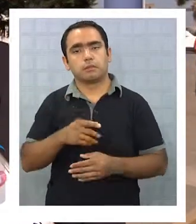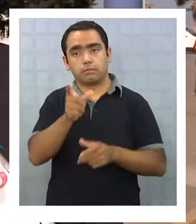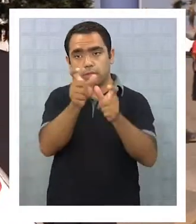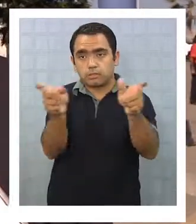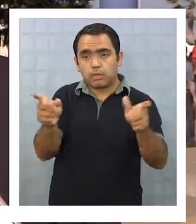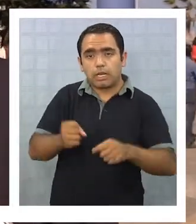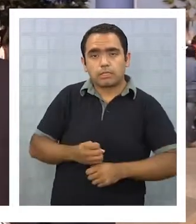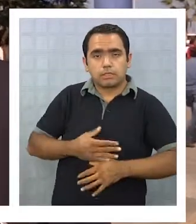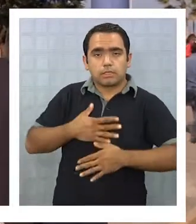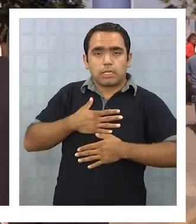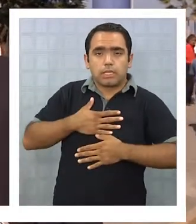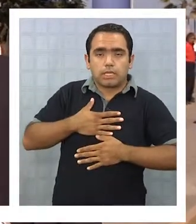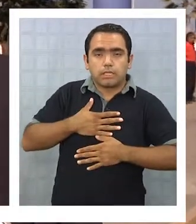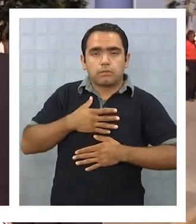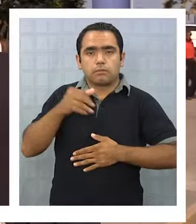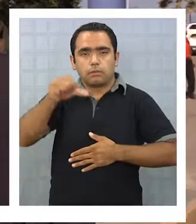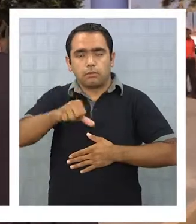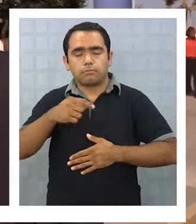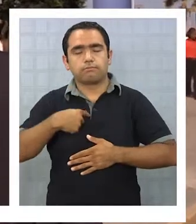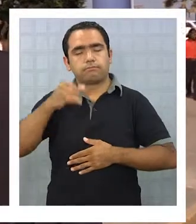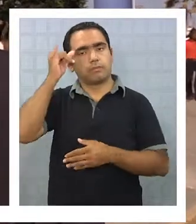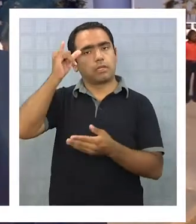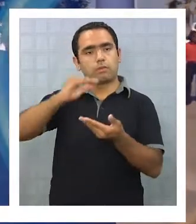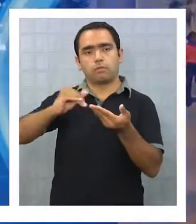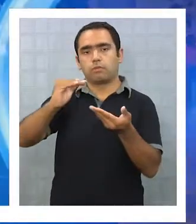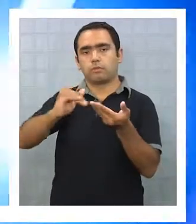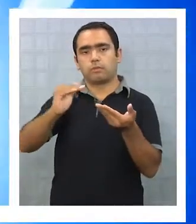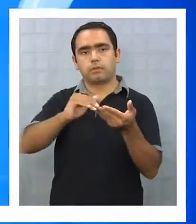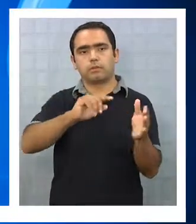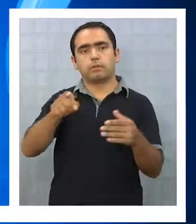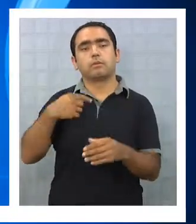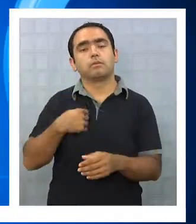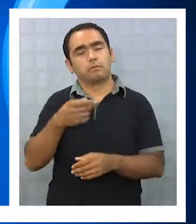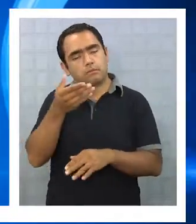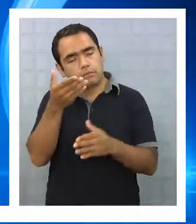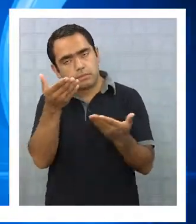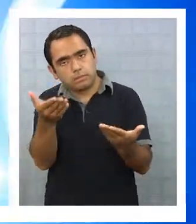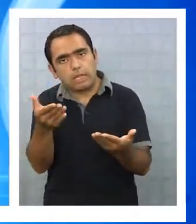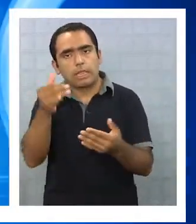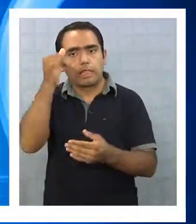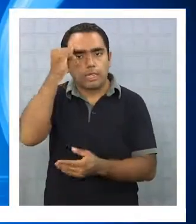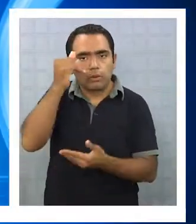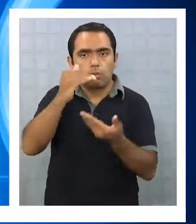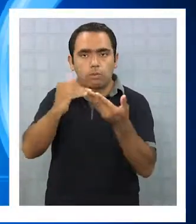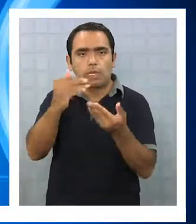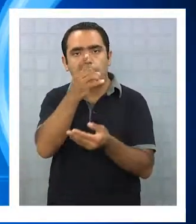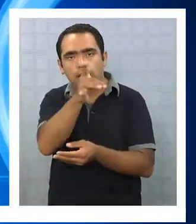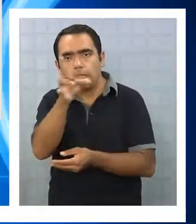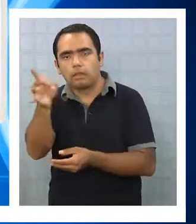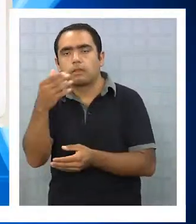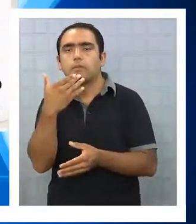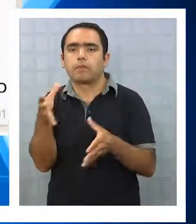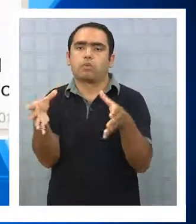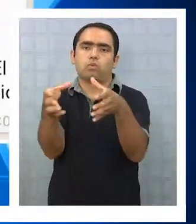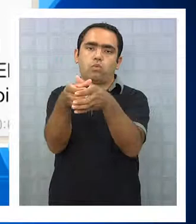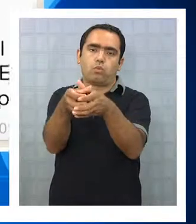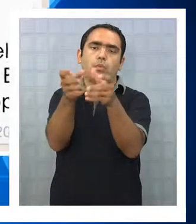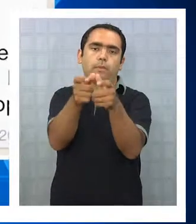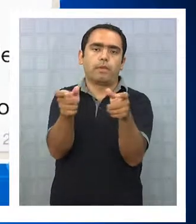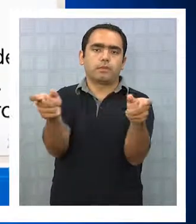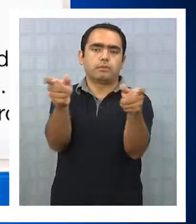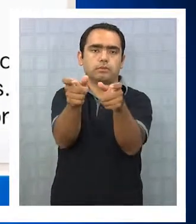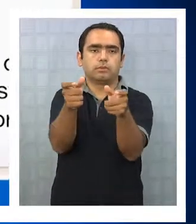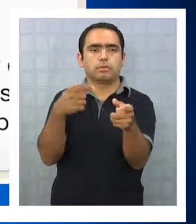heridos, insisto en pedir las disculpas públicas a cada uno de ellos y a los grupos de personas que yo